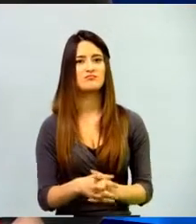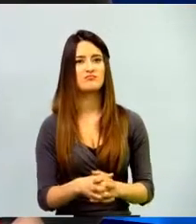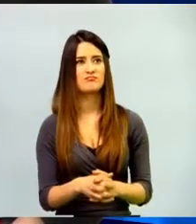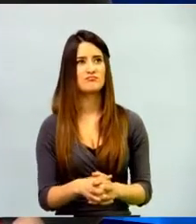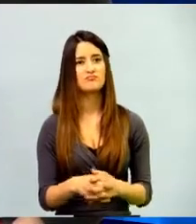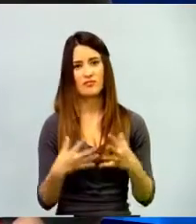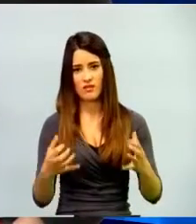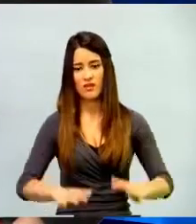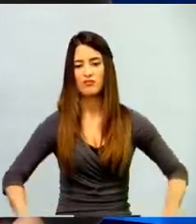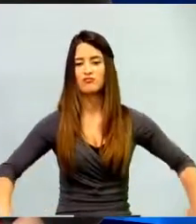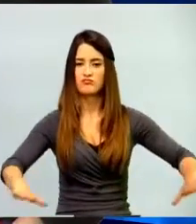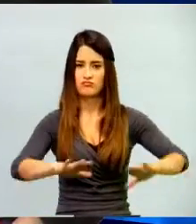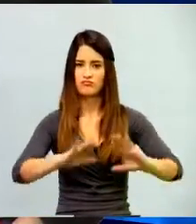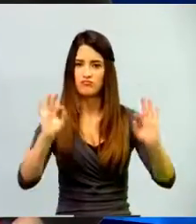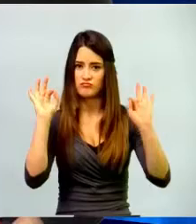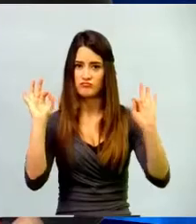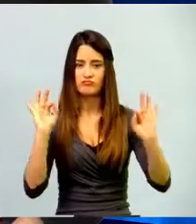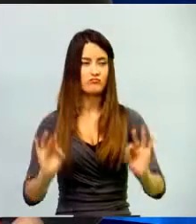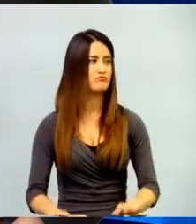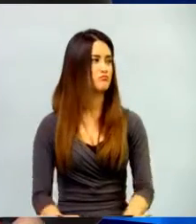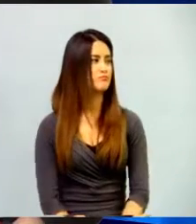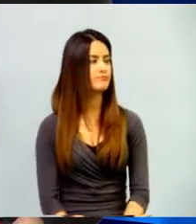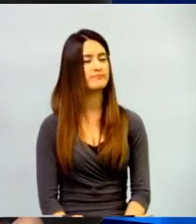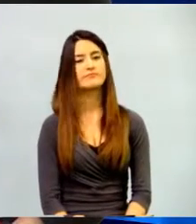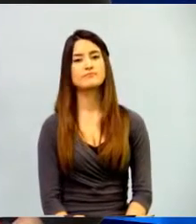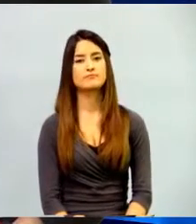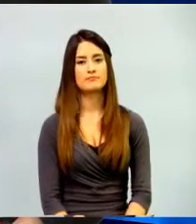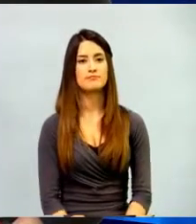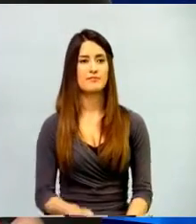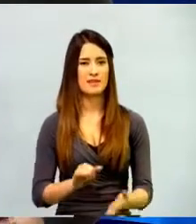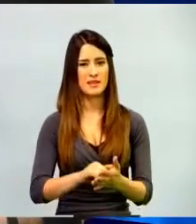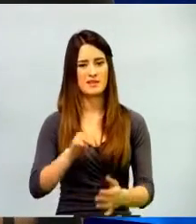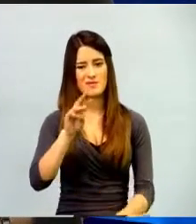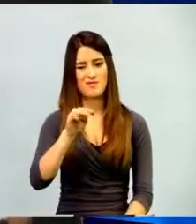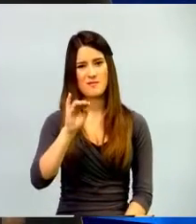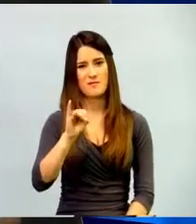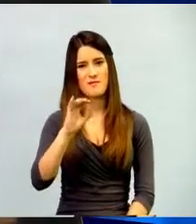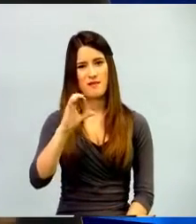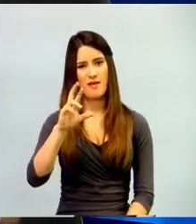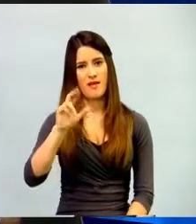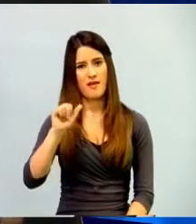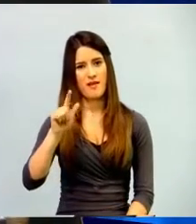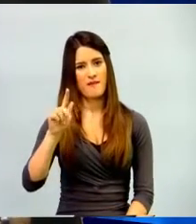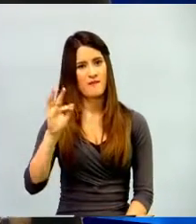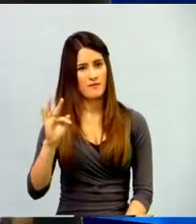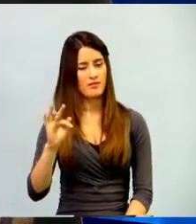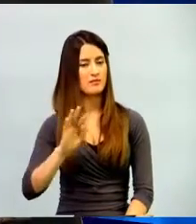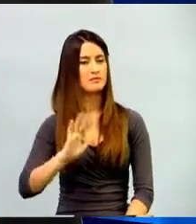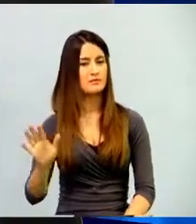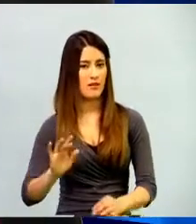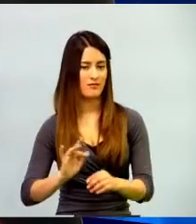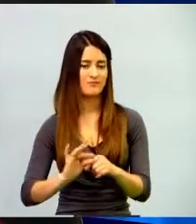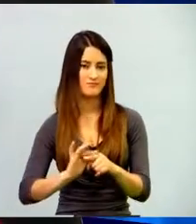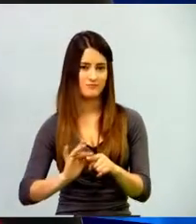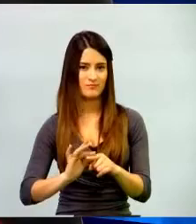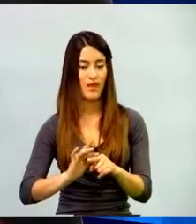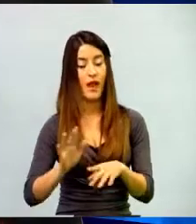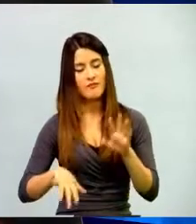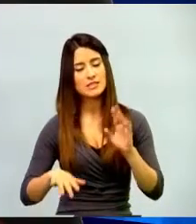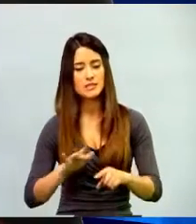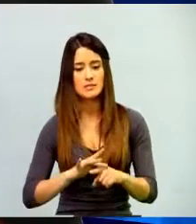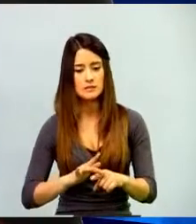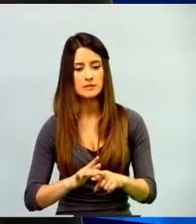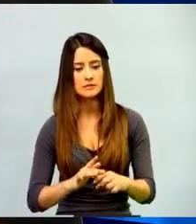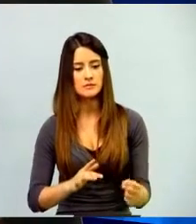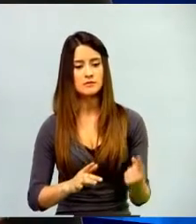lo hemos visto, nos ha facilitado mucho en este caso la implementación de Minecraft. A veces el estudiante sabe más que nosotros, mi